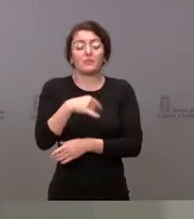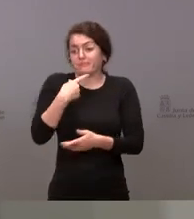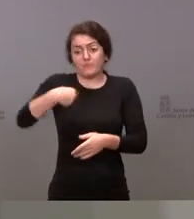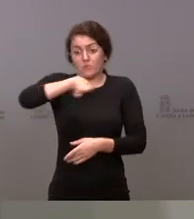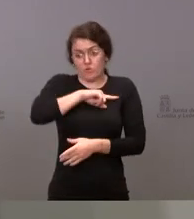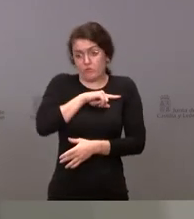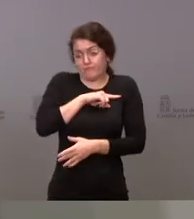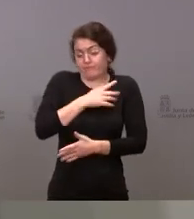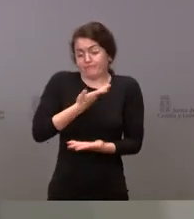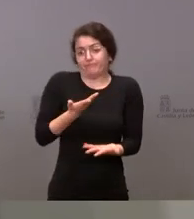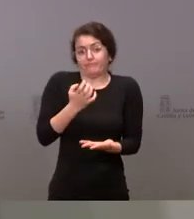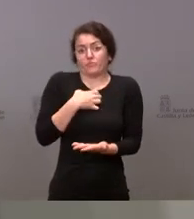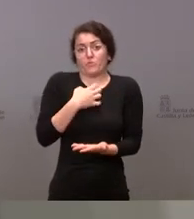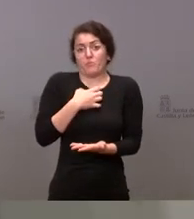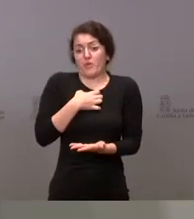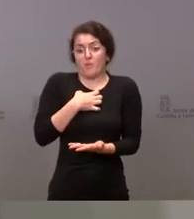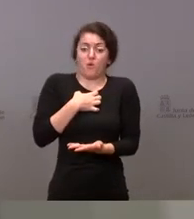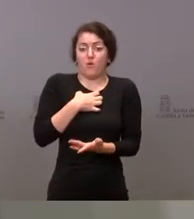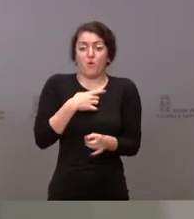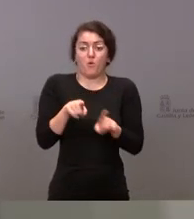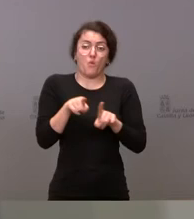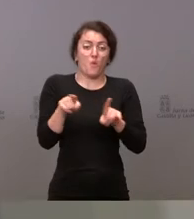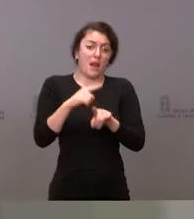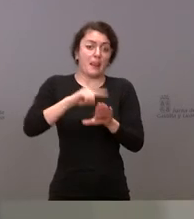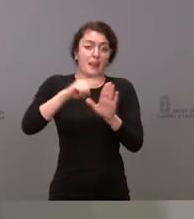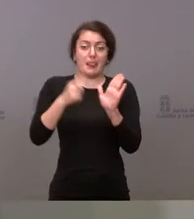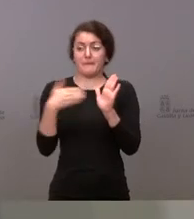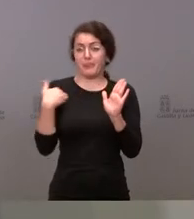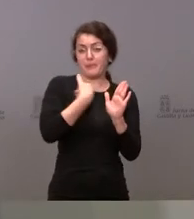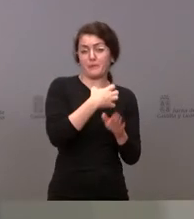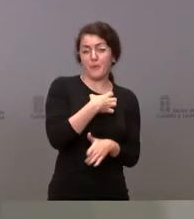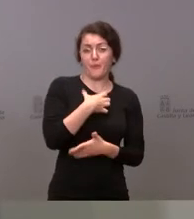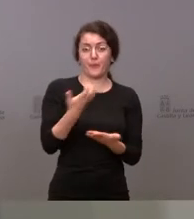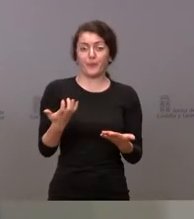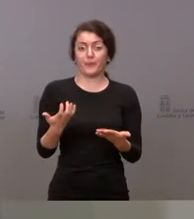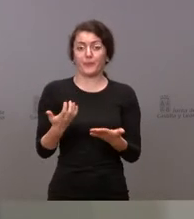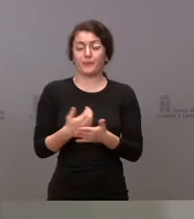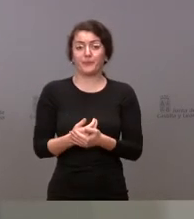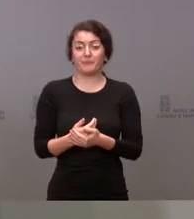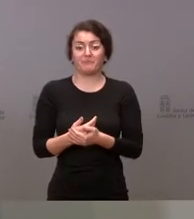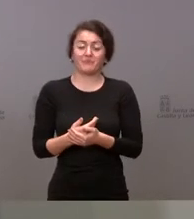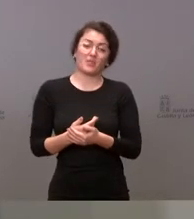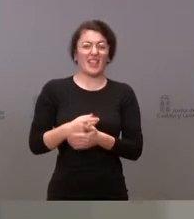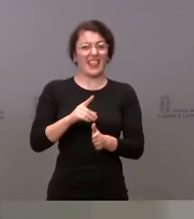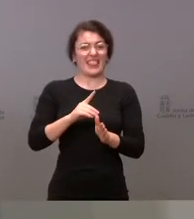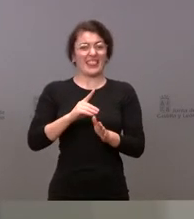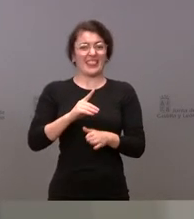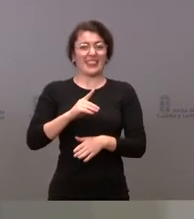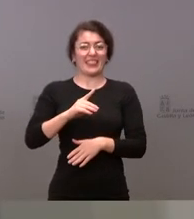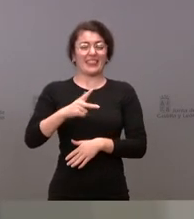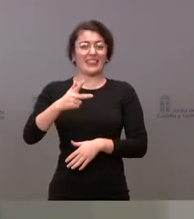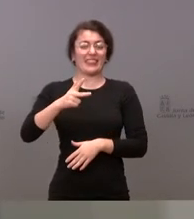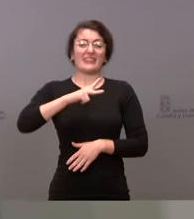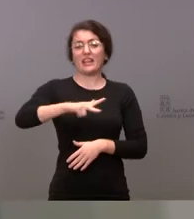evidentemente, vulnerar la ley y vulnerar los derechos de los trabajadores.